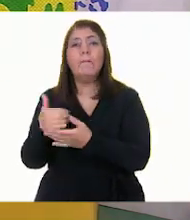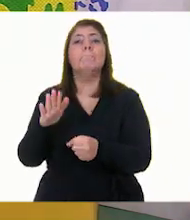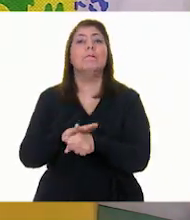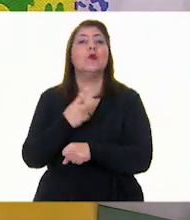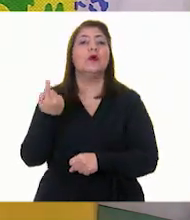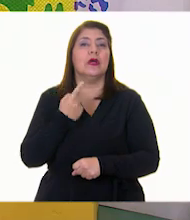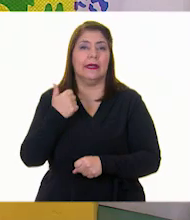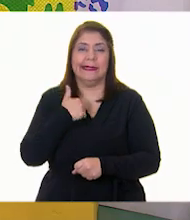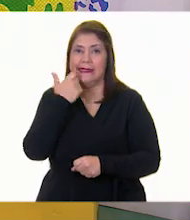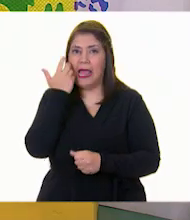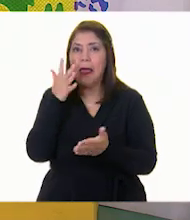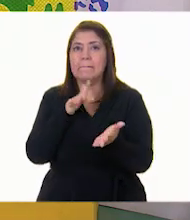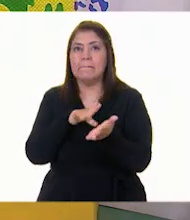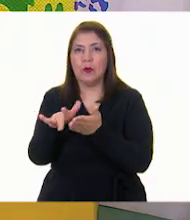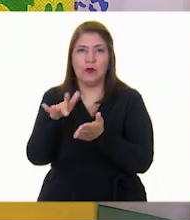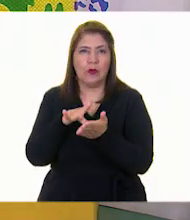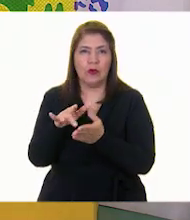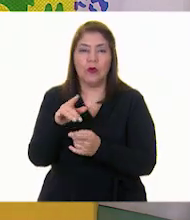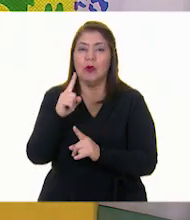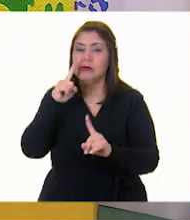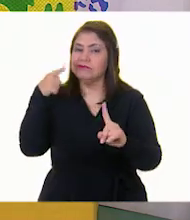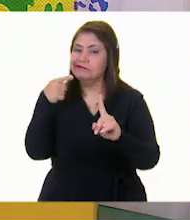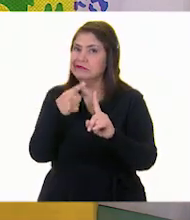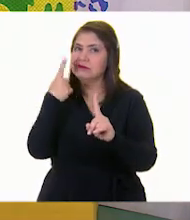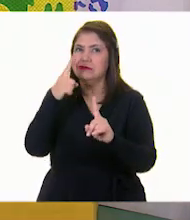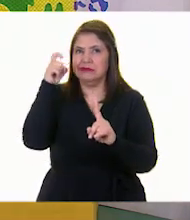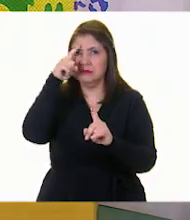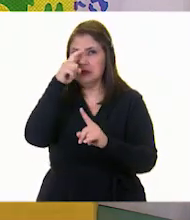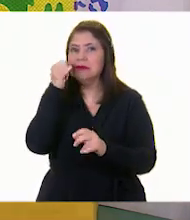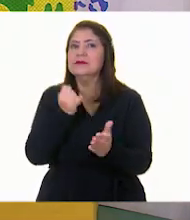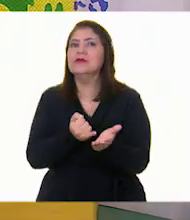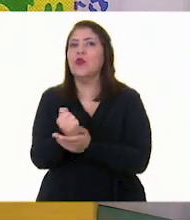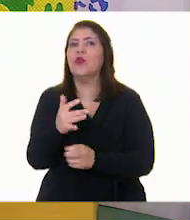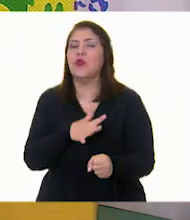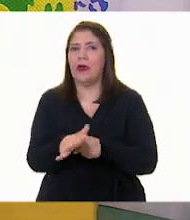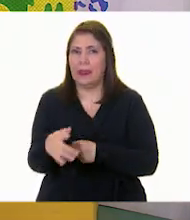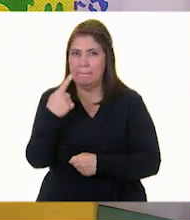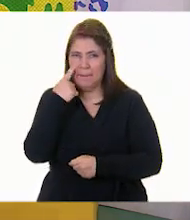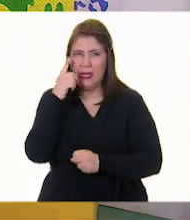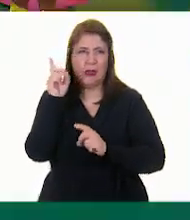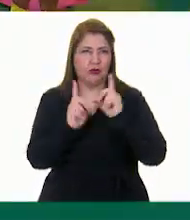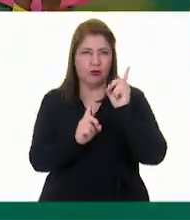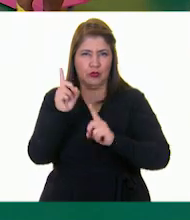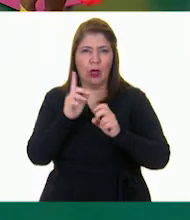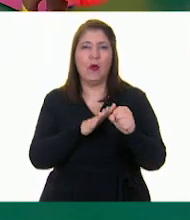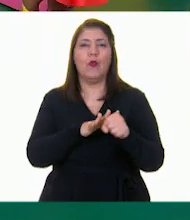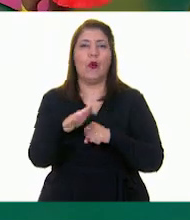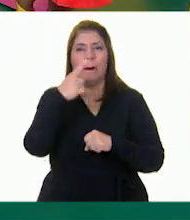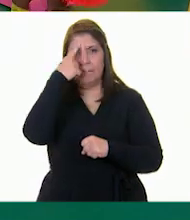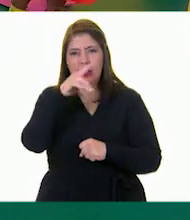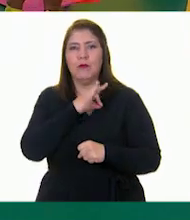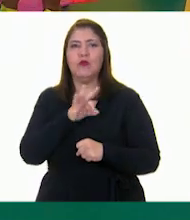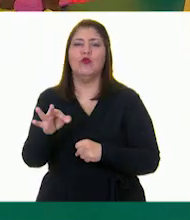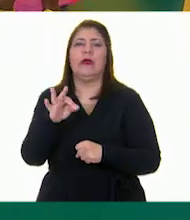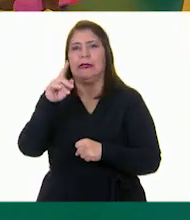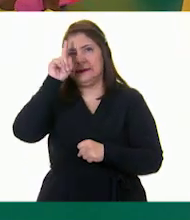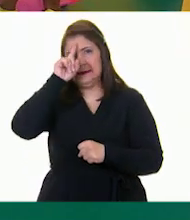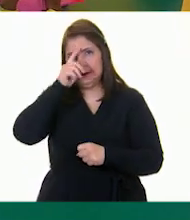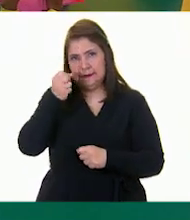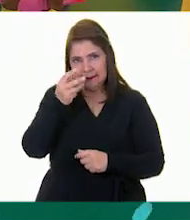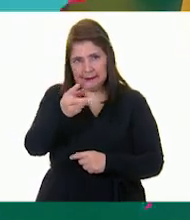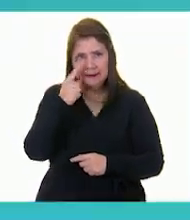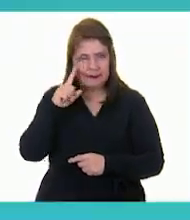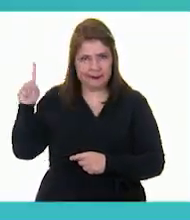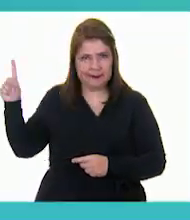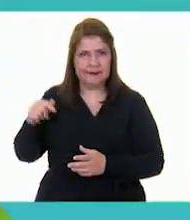apoye con una difícil decisión. Veamos cuál es la duda que tienen para poderlos orientar. Vamos a ver.